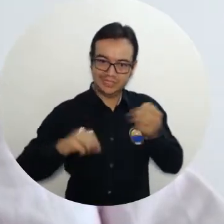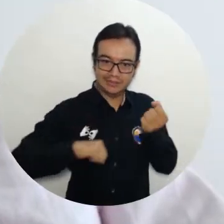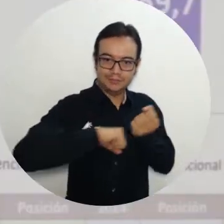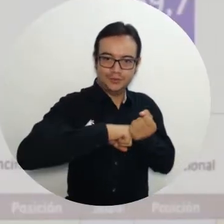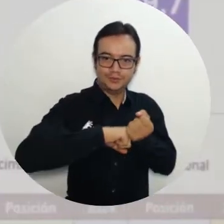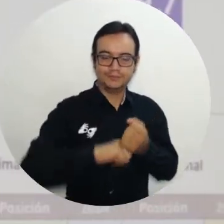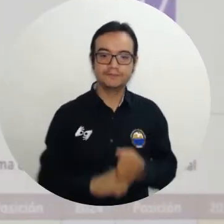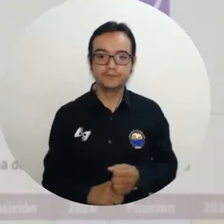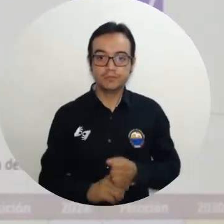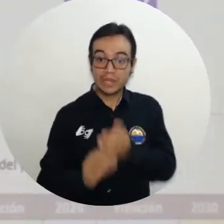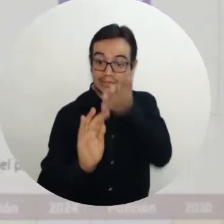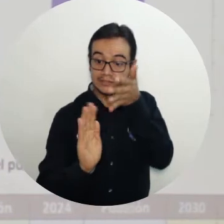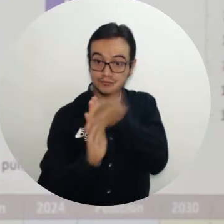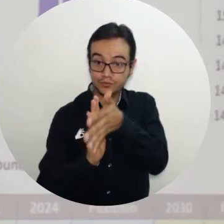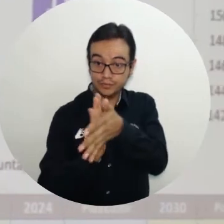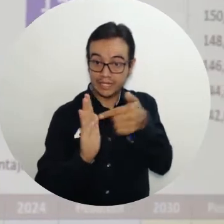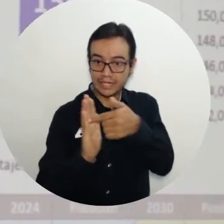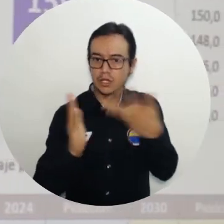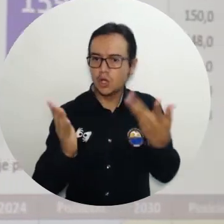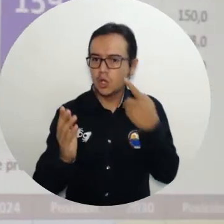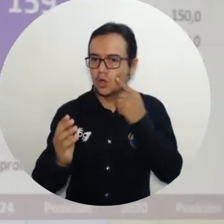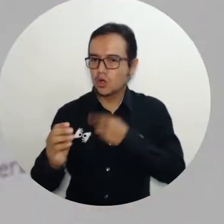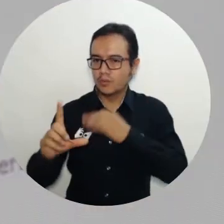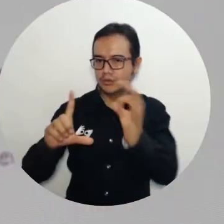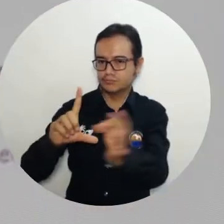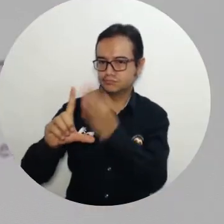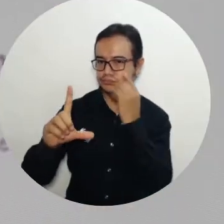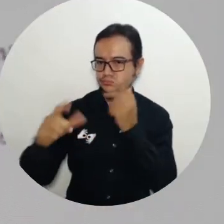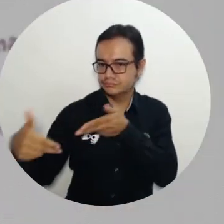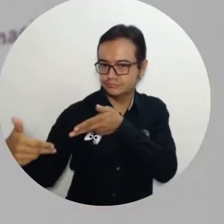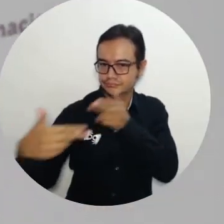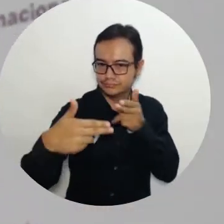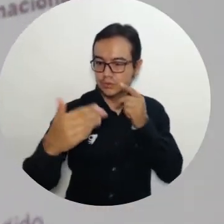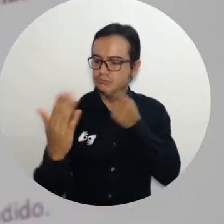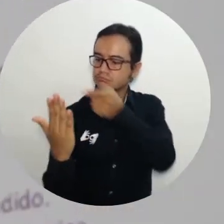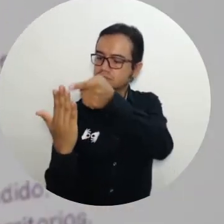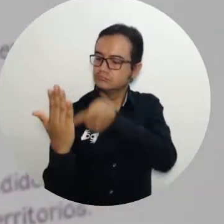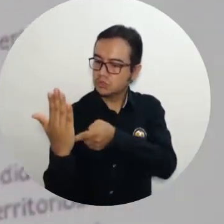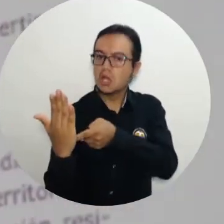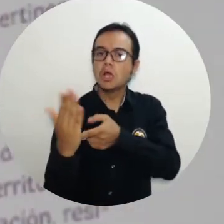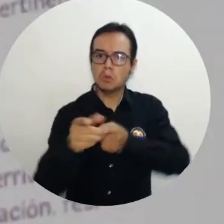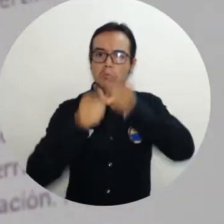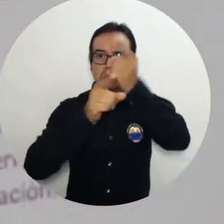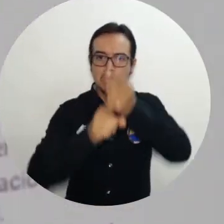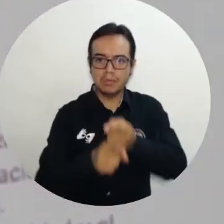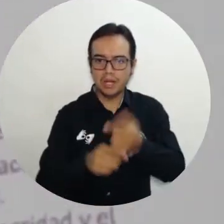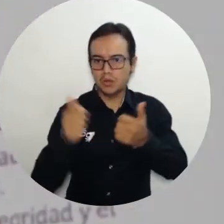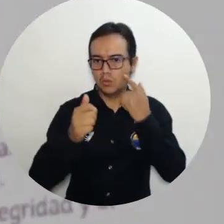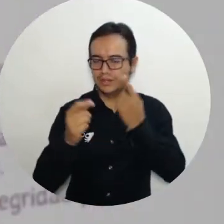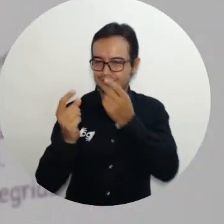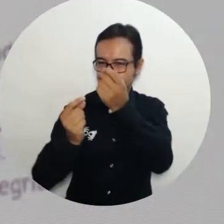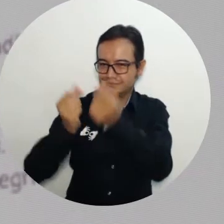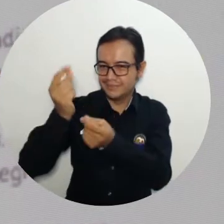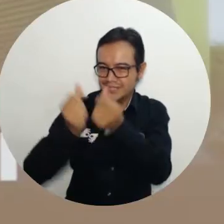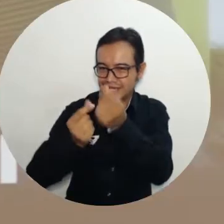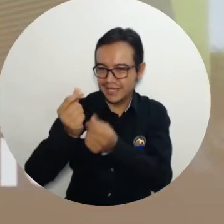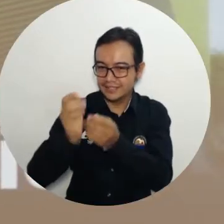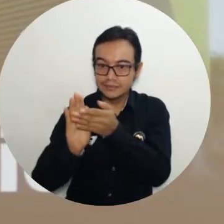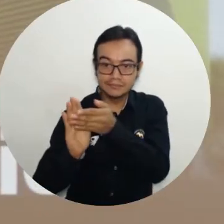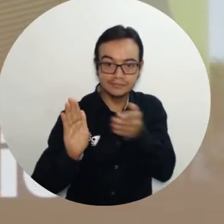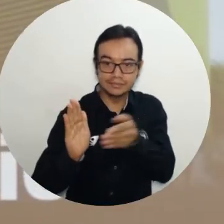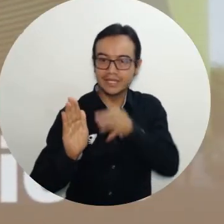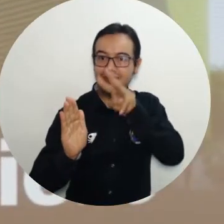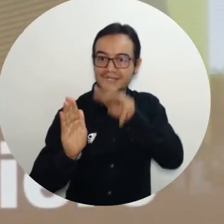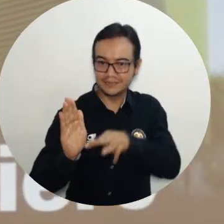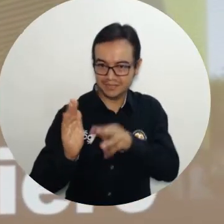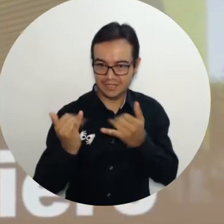El balance presentado en sesión ordinaria no presencial demostró el cumplimiento de las metas trazadas en aspectos como el buen manejo financiero en los tres